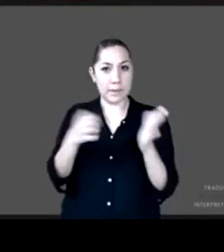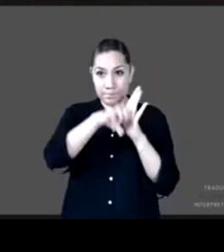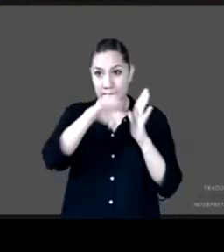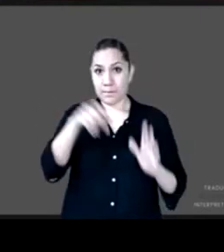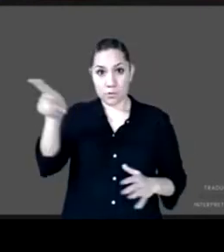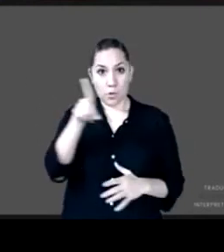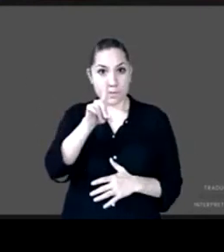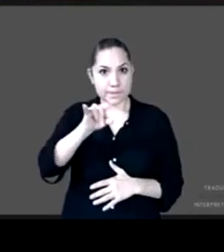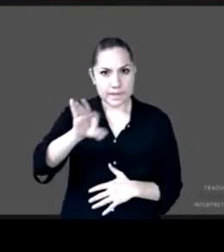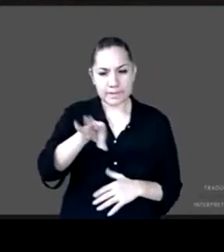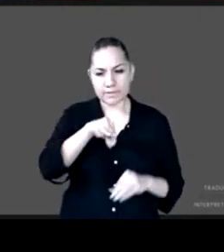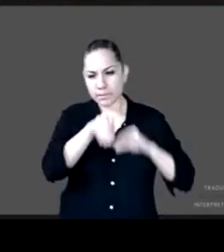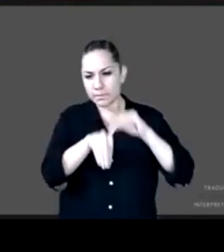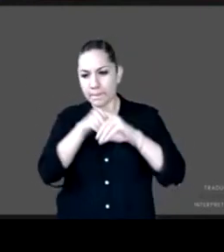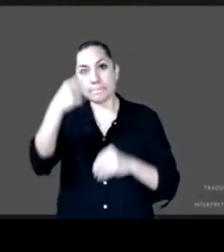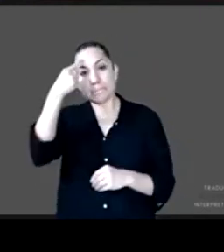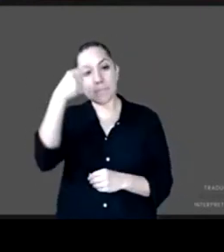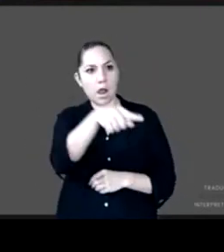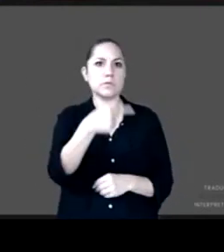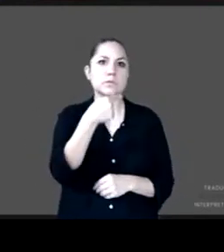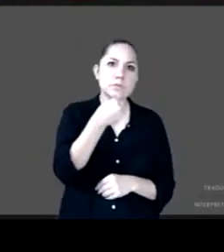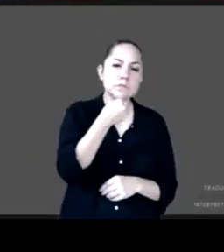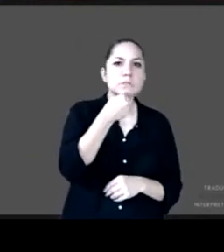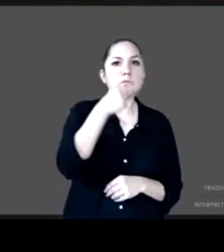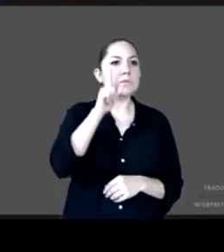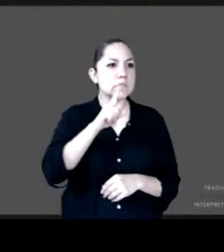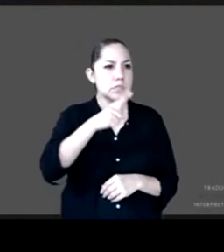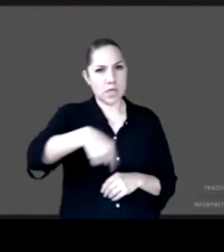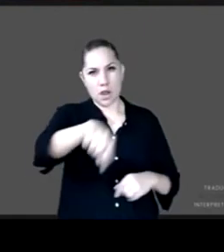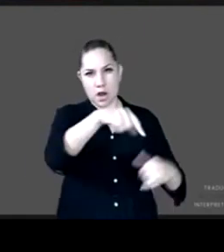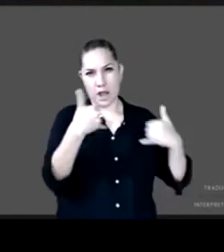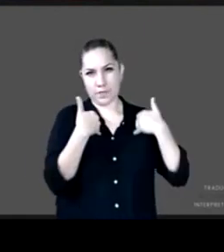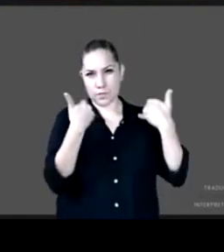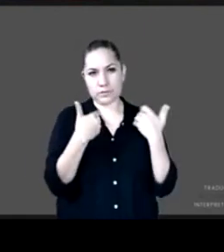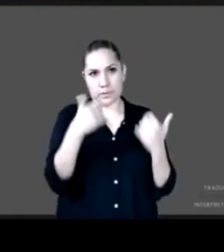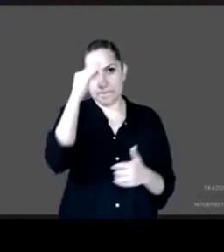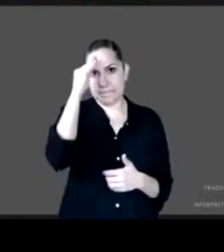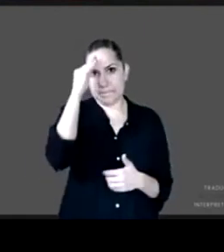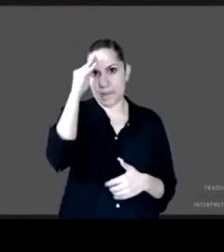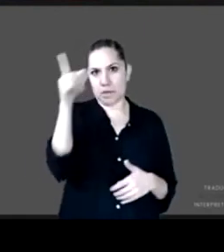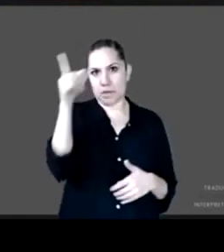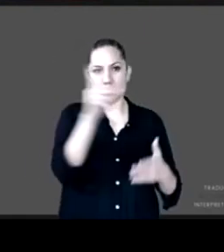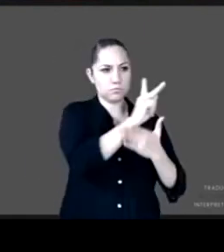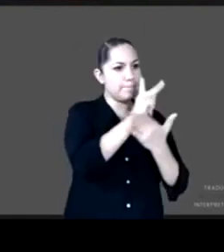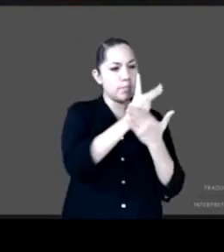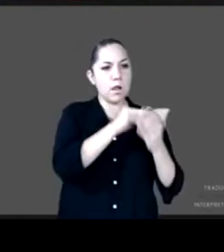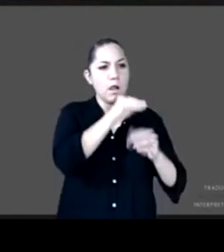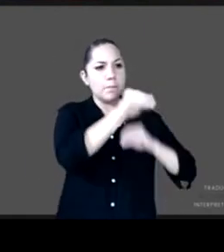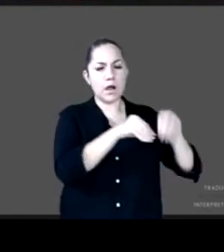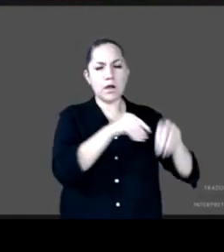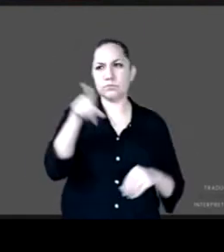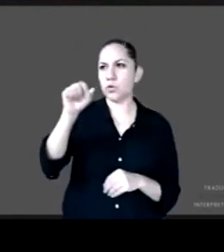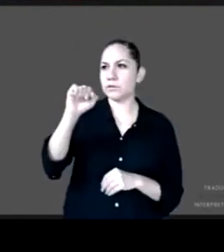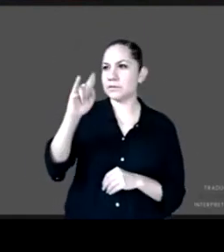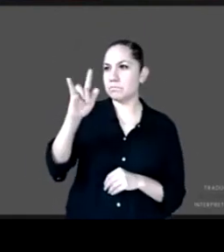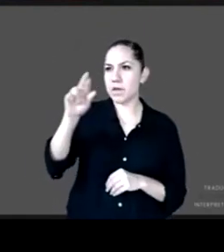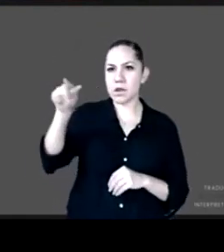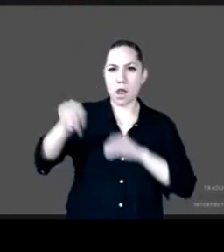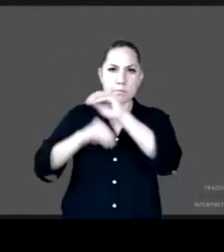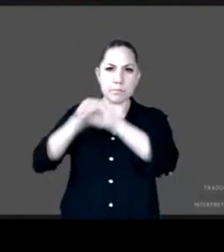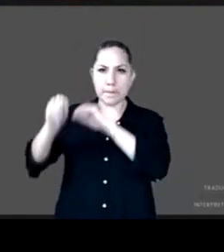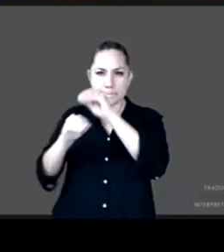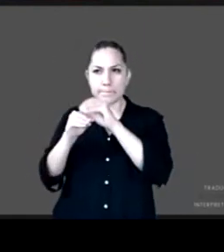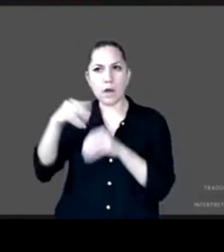y la instrumentación y reforzamiento de la ejecución de las políticas que es lo que hace el CIPINA consideramos que no tomarse las medidas adecuadas en esta